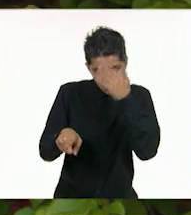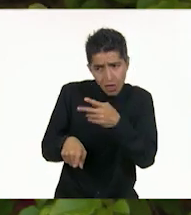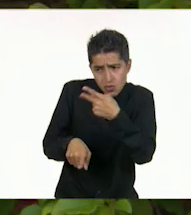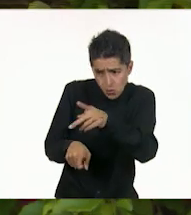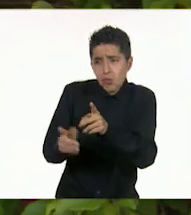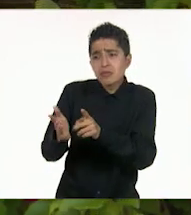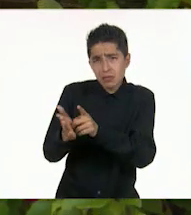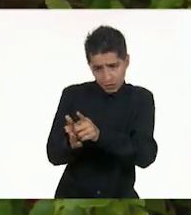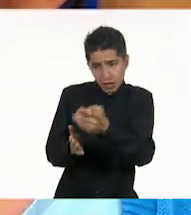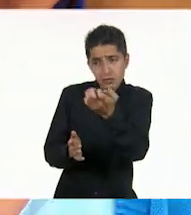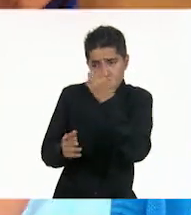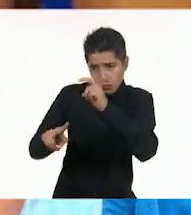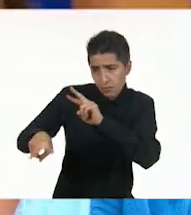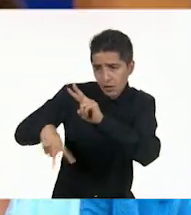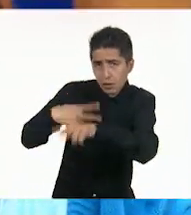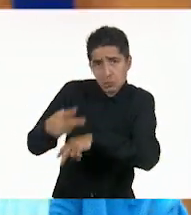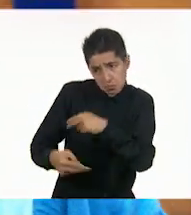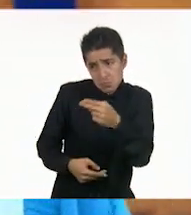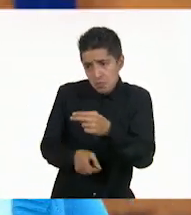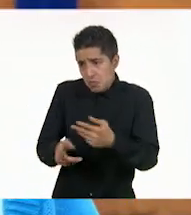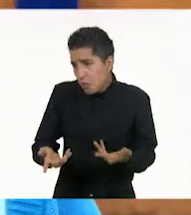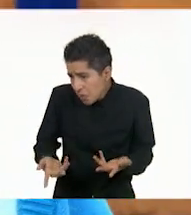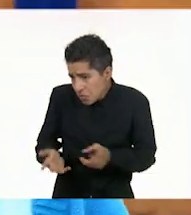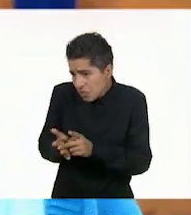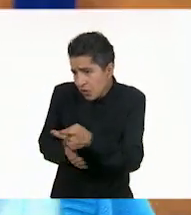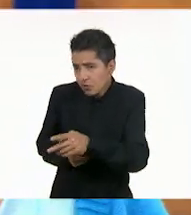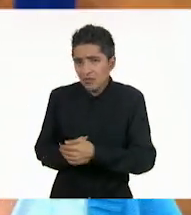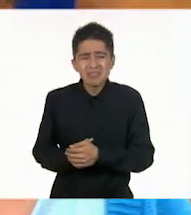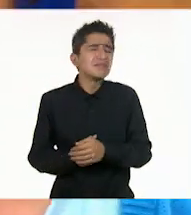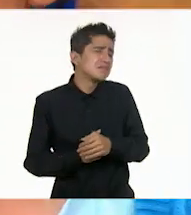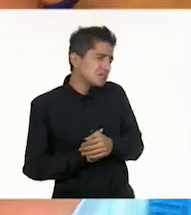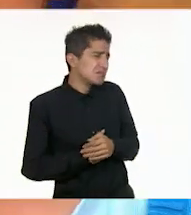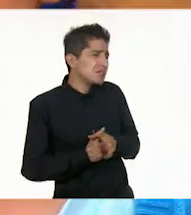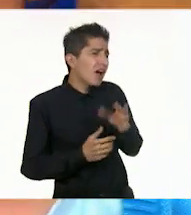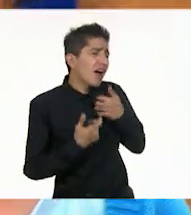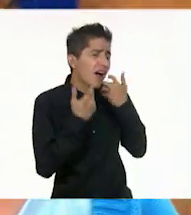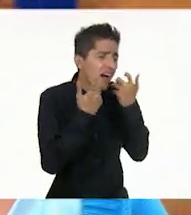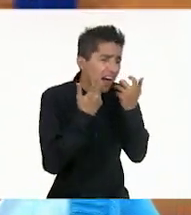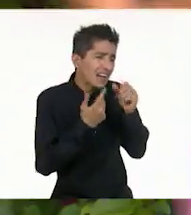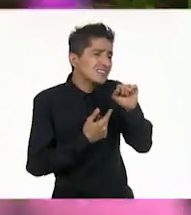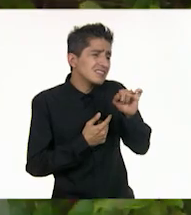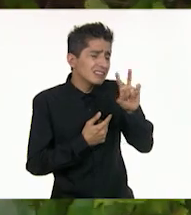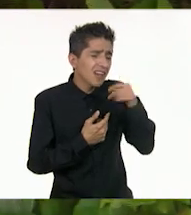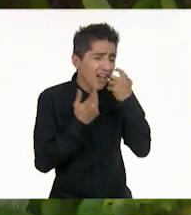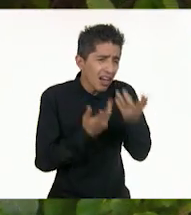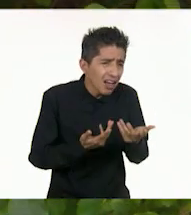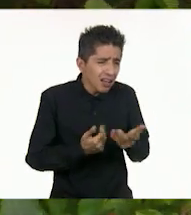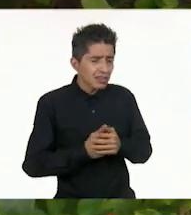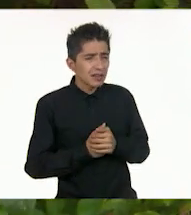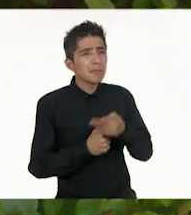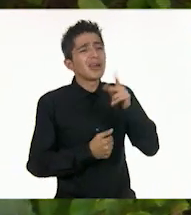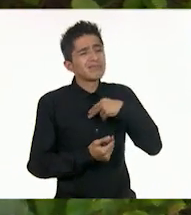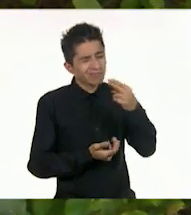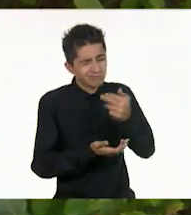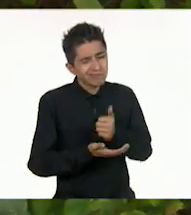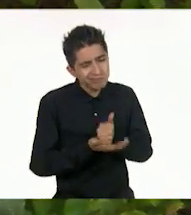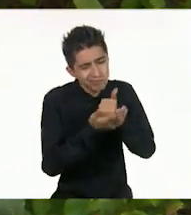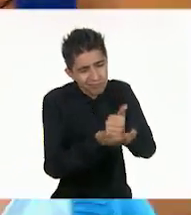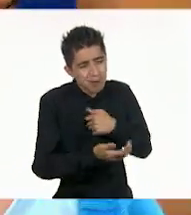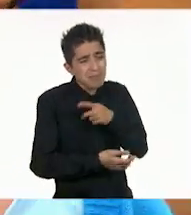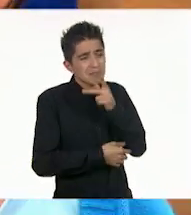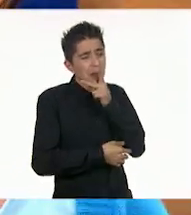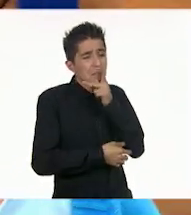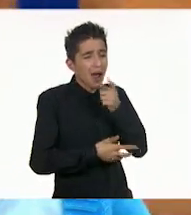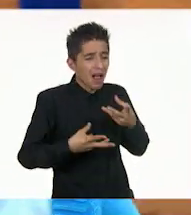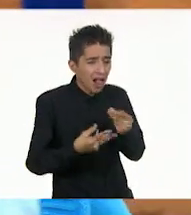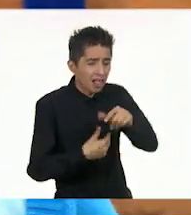derecho a ir a la escuela? Ni aunque quisiera. Que conste que sí quiero. Tengo que ayudarle a mi papá con el gasto.